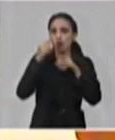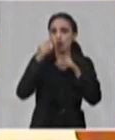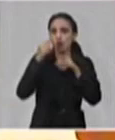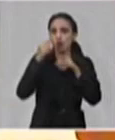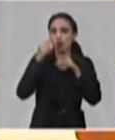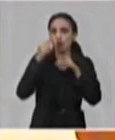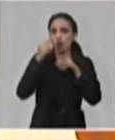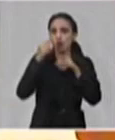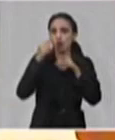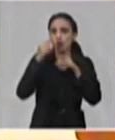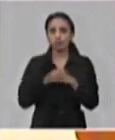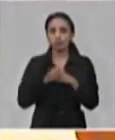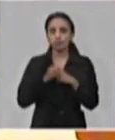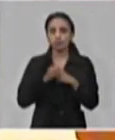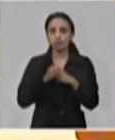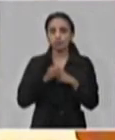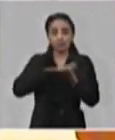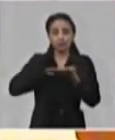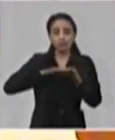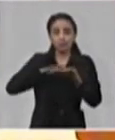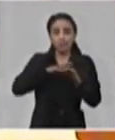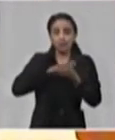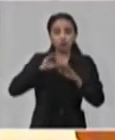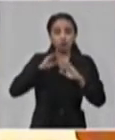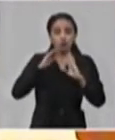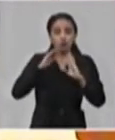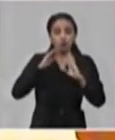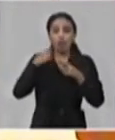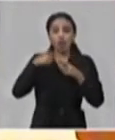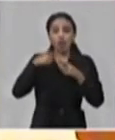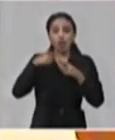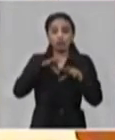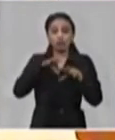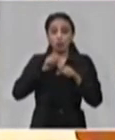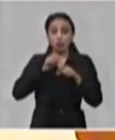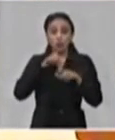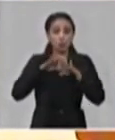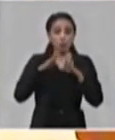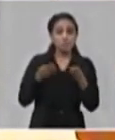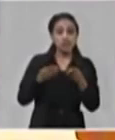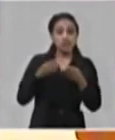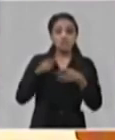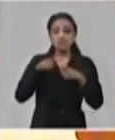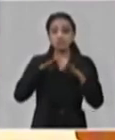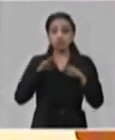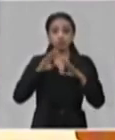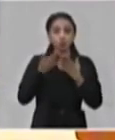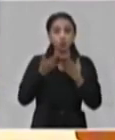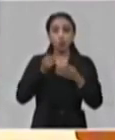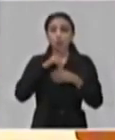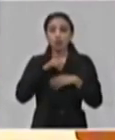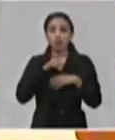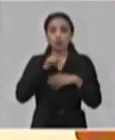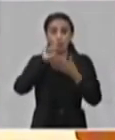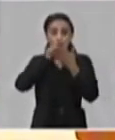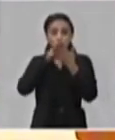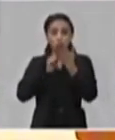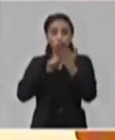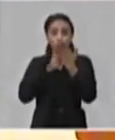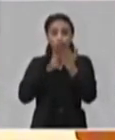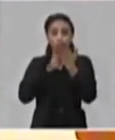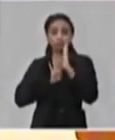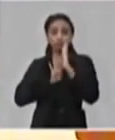la superficie, no es otra cosa que todo lo que tocamos, desde la botonera de un ascensor, la